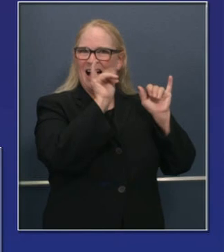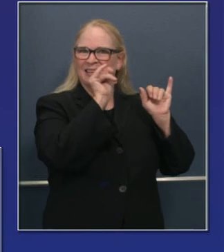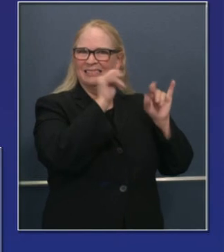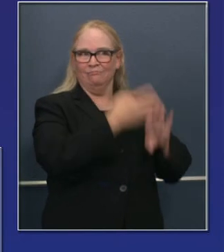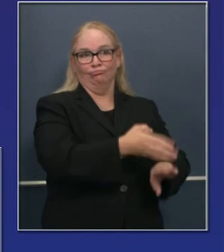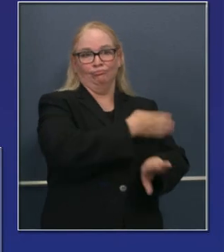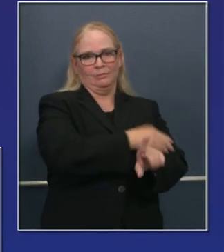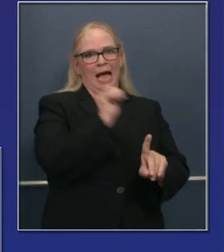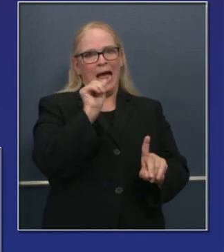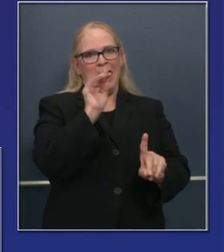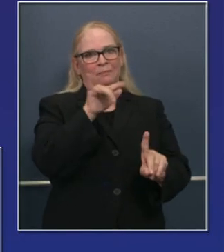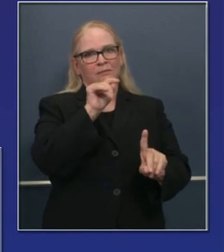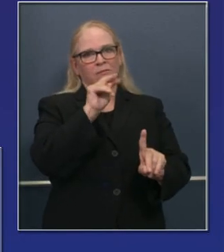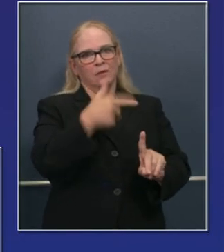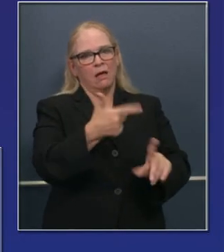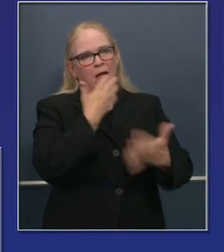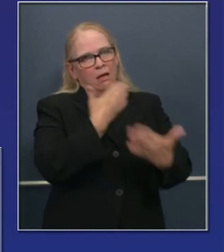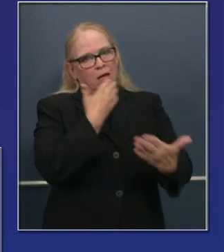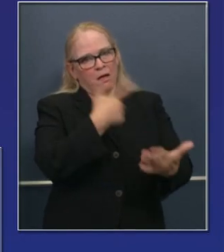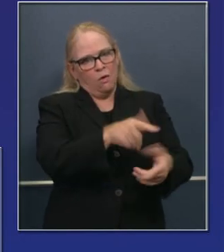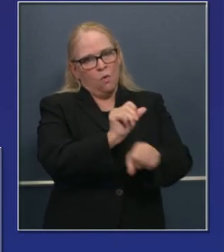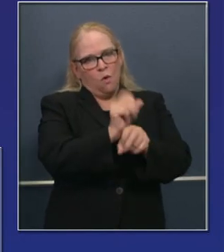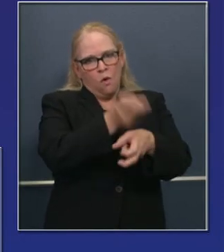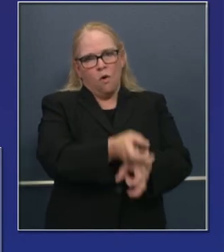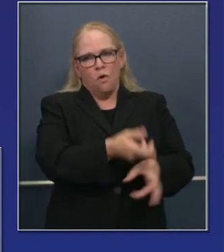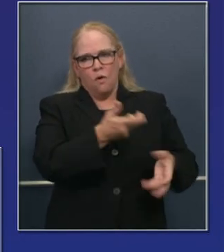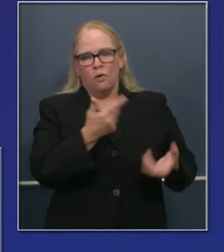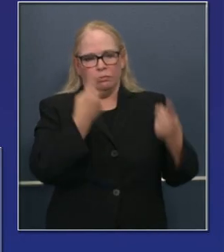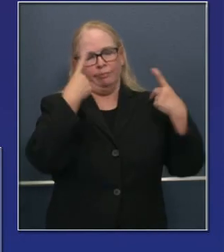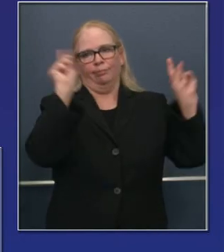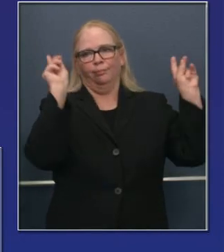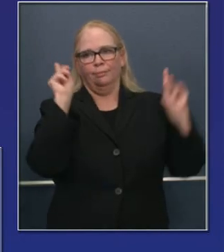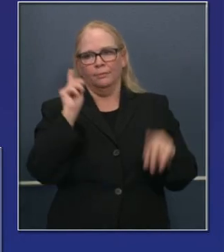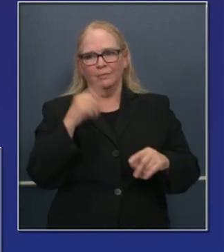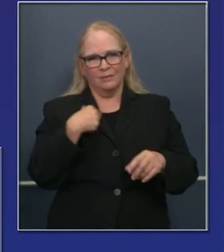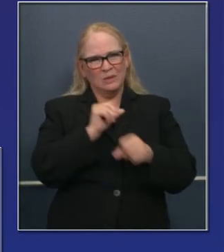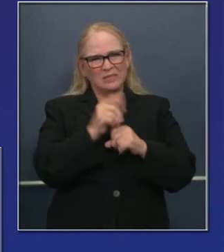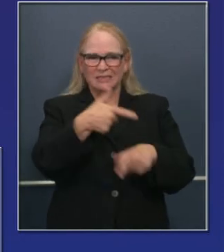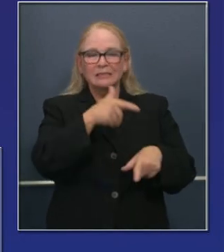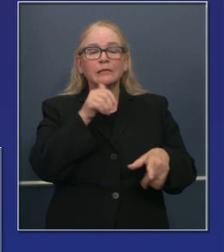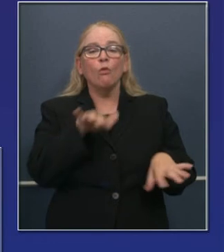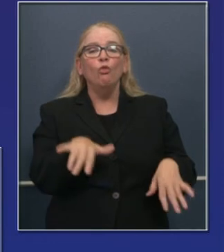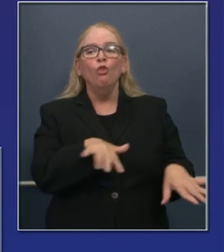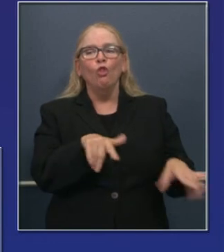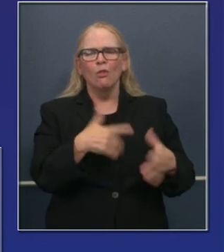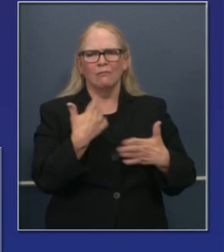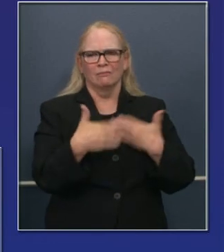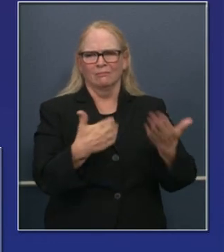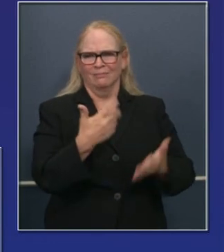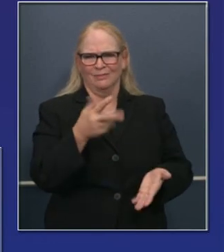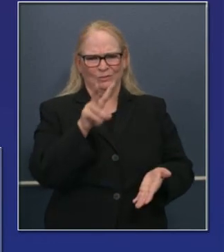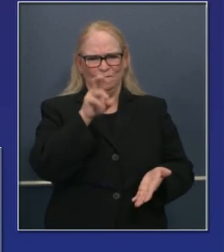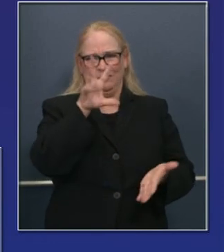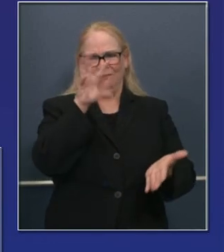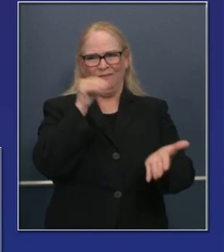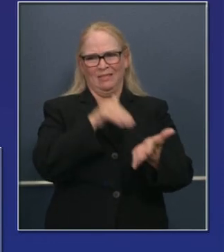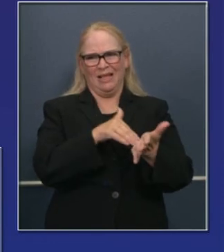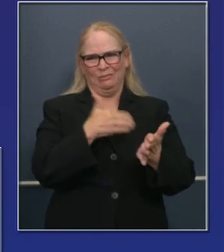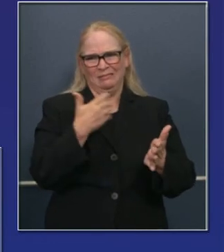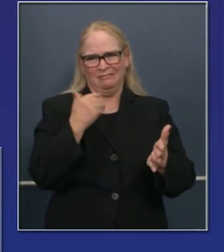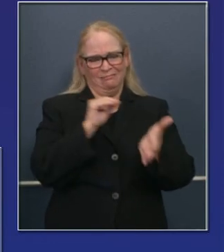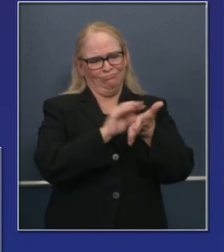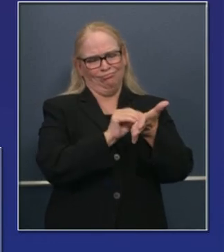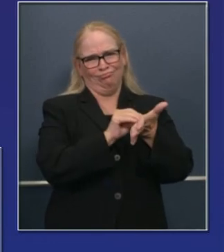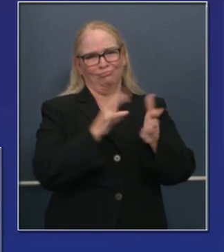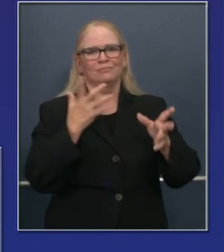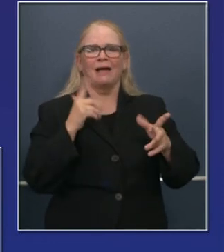ayudar a apoyar el sistema y poder trabajar con los expedientes retrasados.